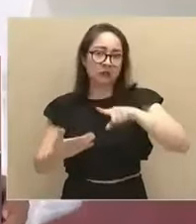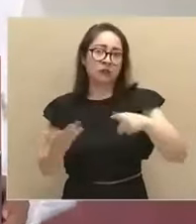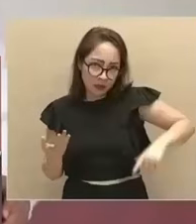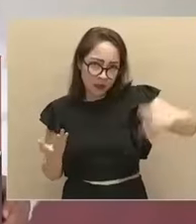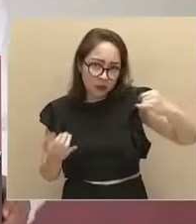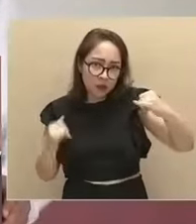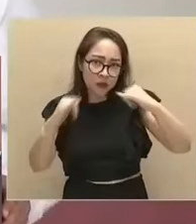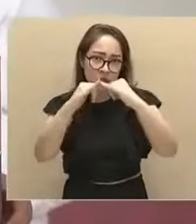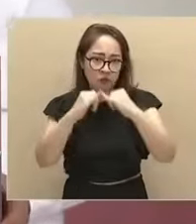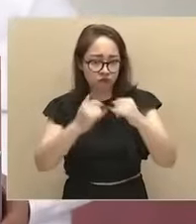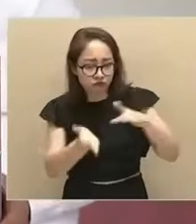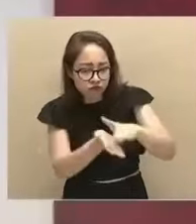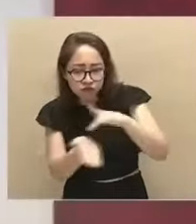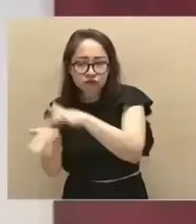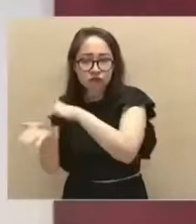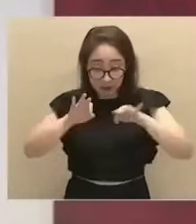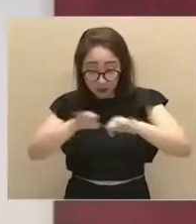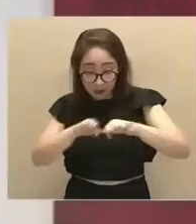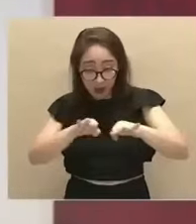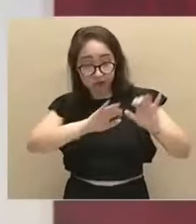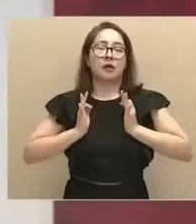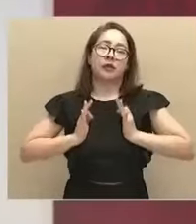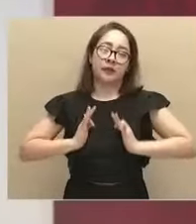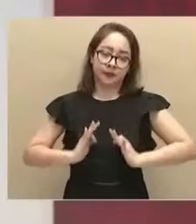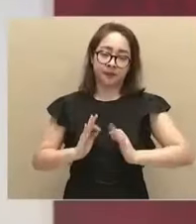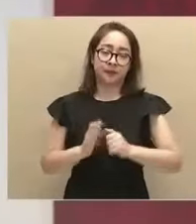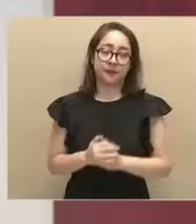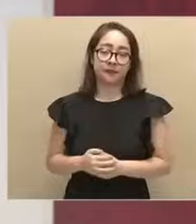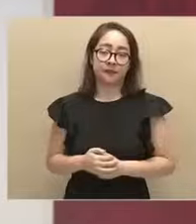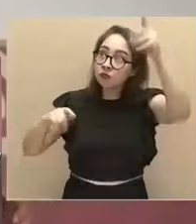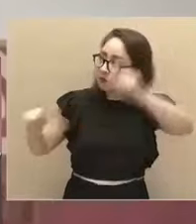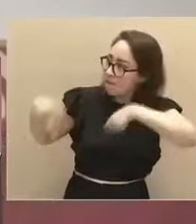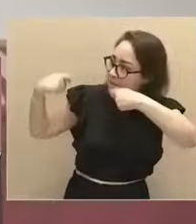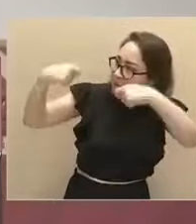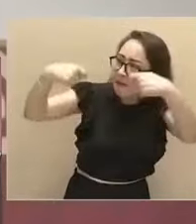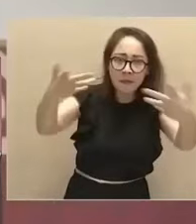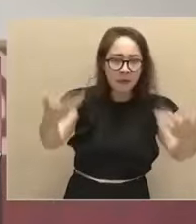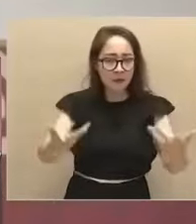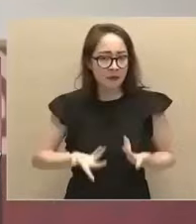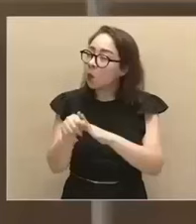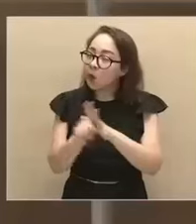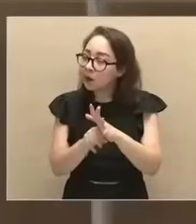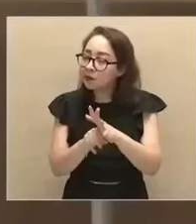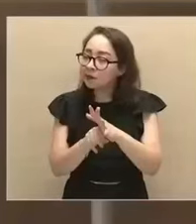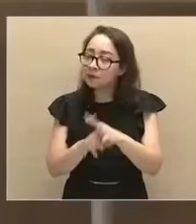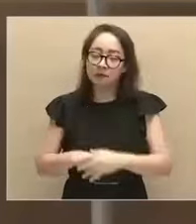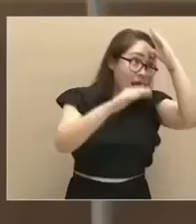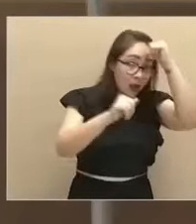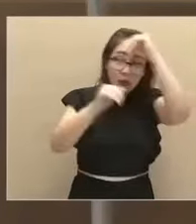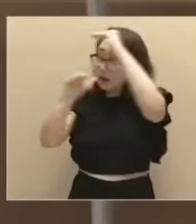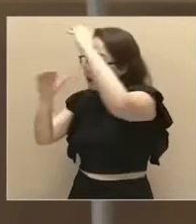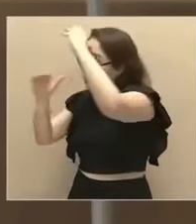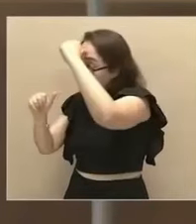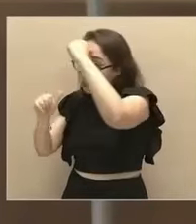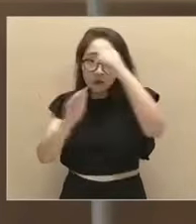crecimiento, hay empleos. Y si hay empleos, hay bienestar. Y si hay bienestar, hay paz. Pero se necesita un acuerdo